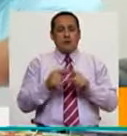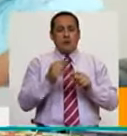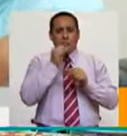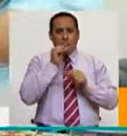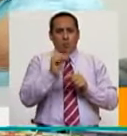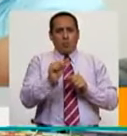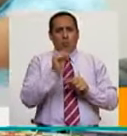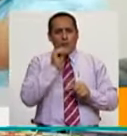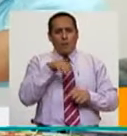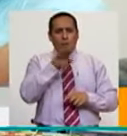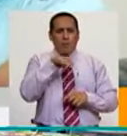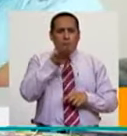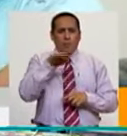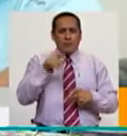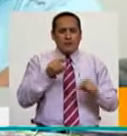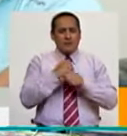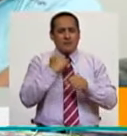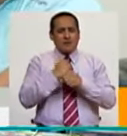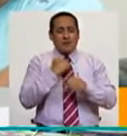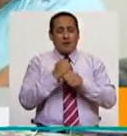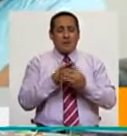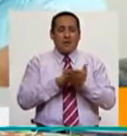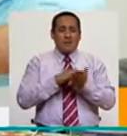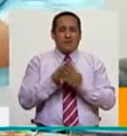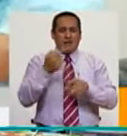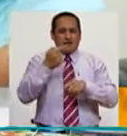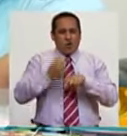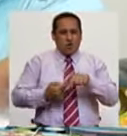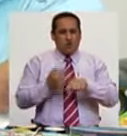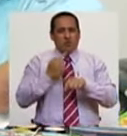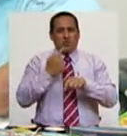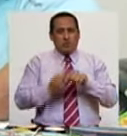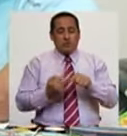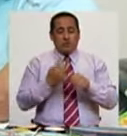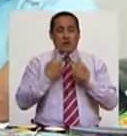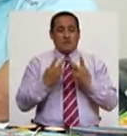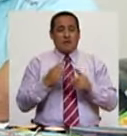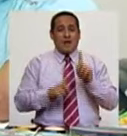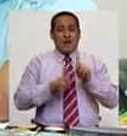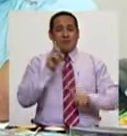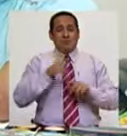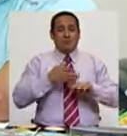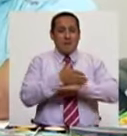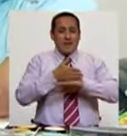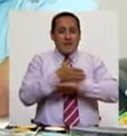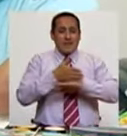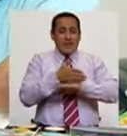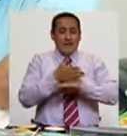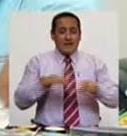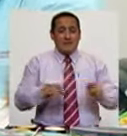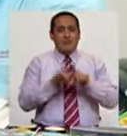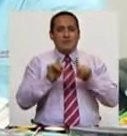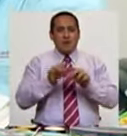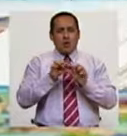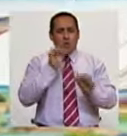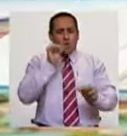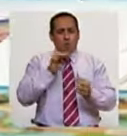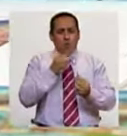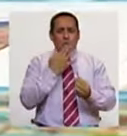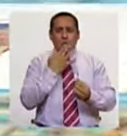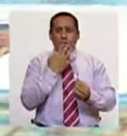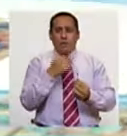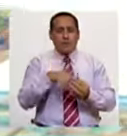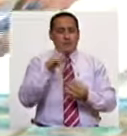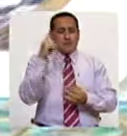boca, también tallo con la boca y también me echo llagas. A veces me corto con las jubias cuando hago tallas en madera. Y las acuarelas, que es